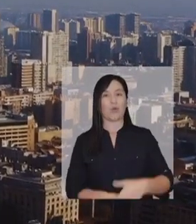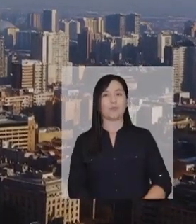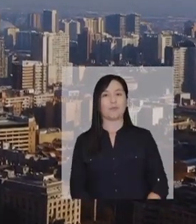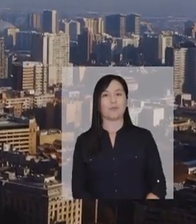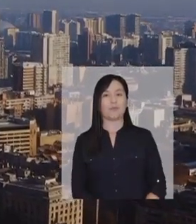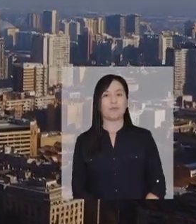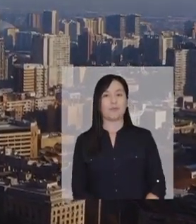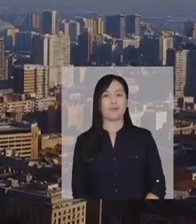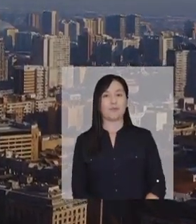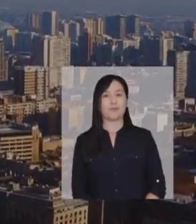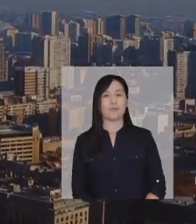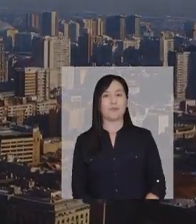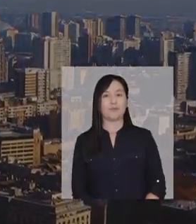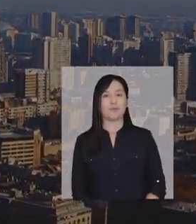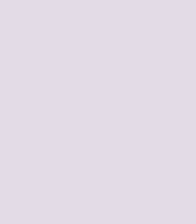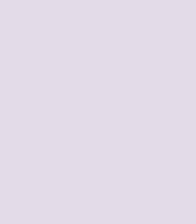seguro.